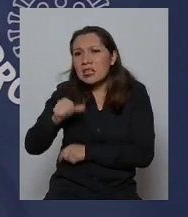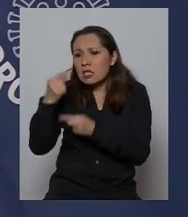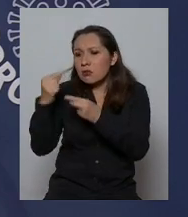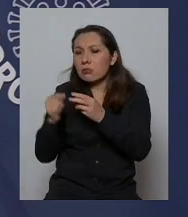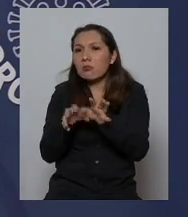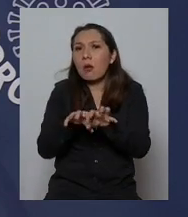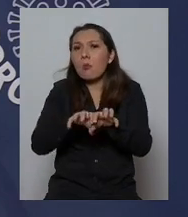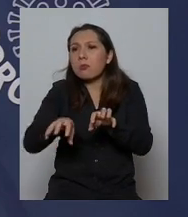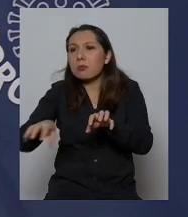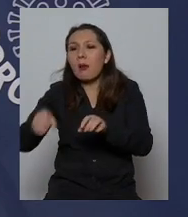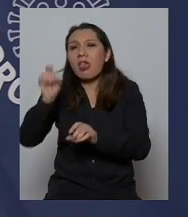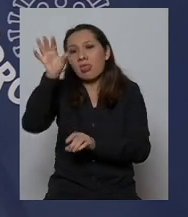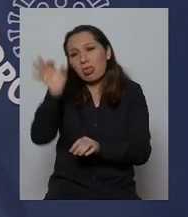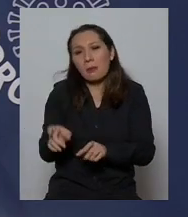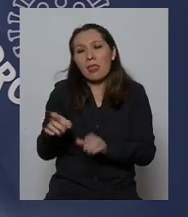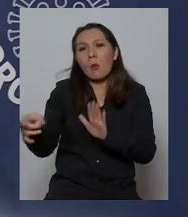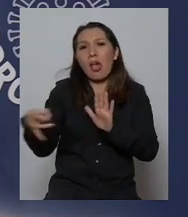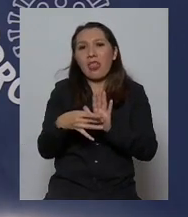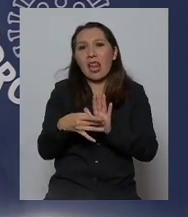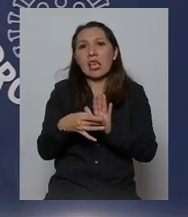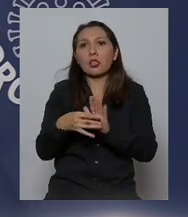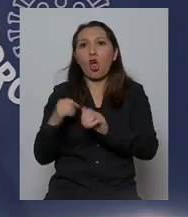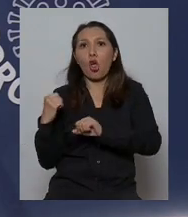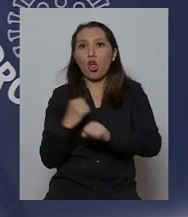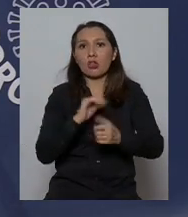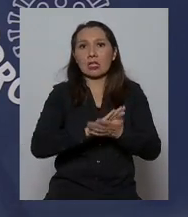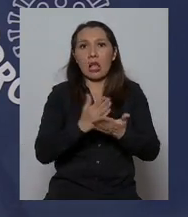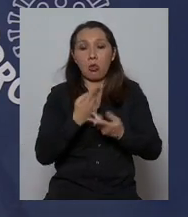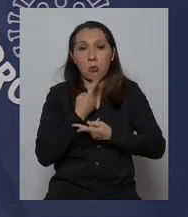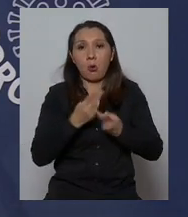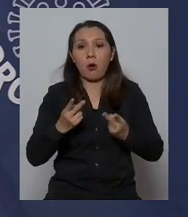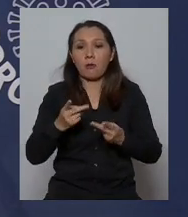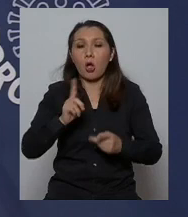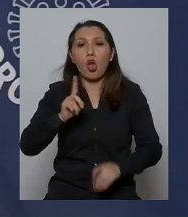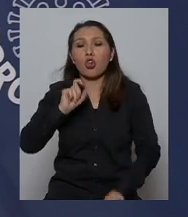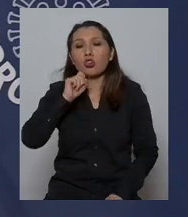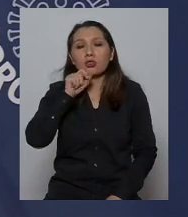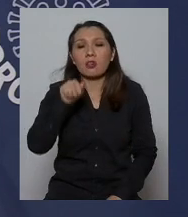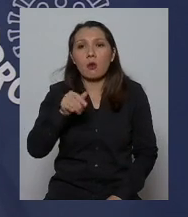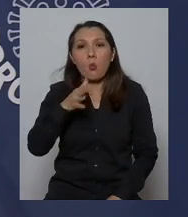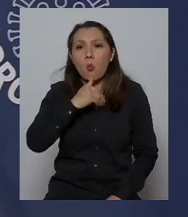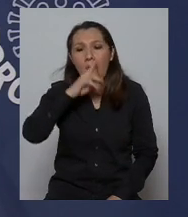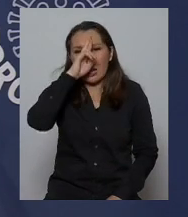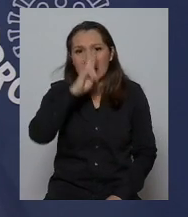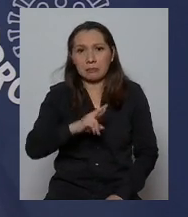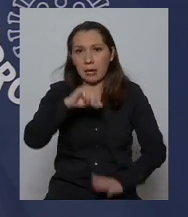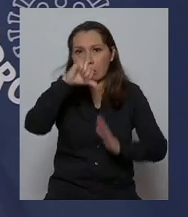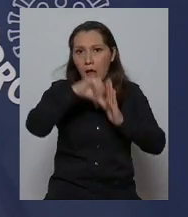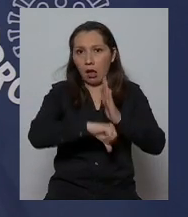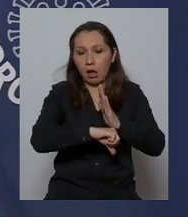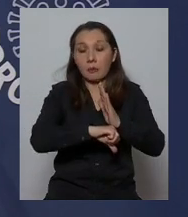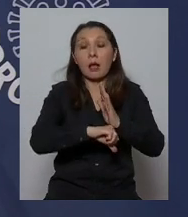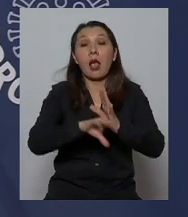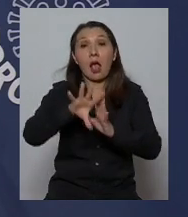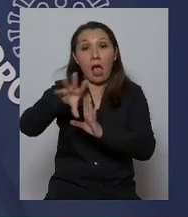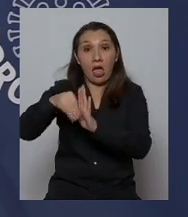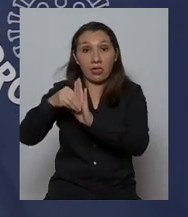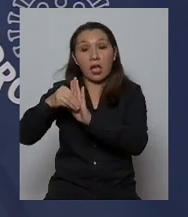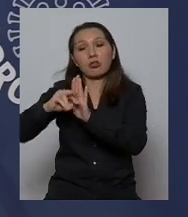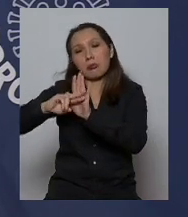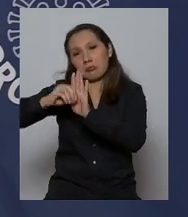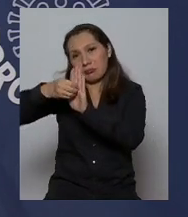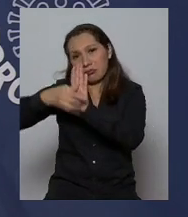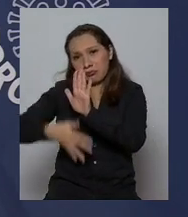para esta figura de delito contra la salud pública porque no se respeta la cuarentena y dentro de las